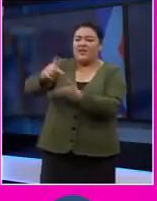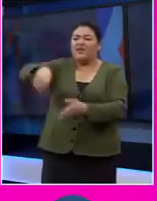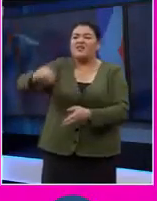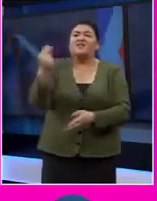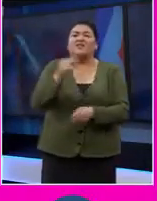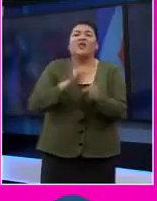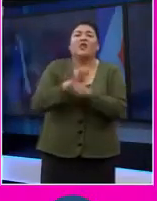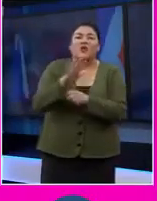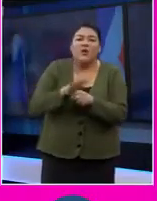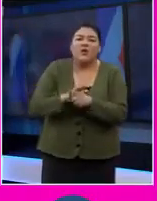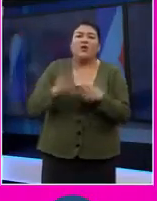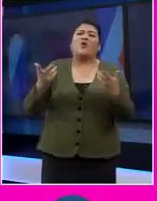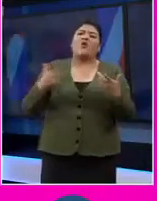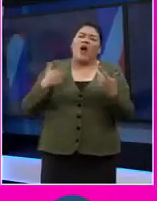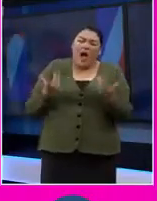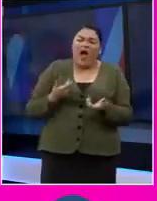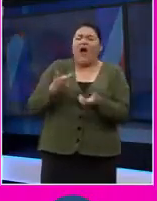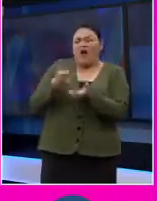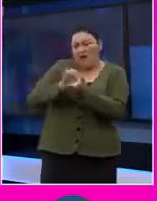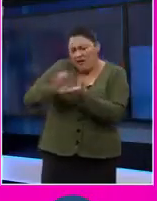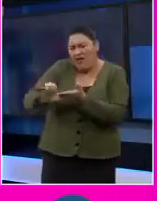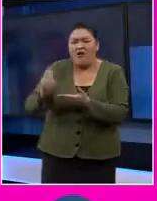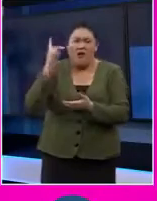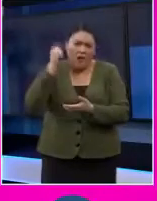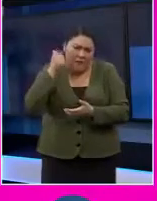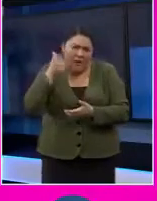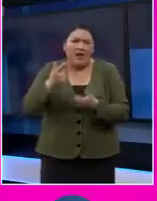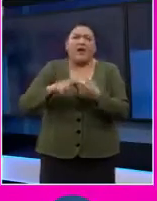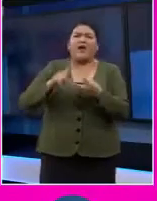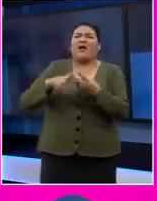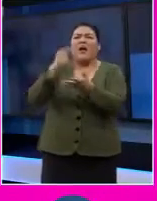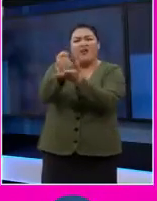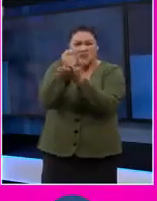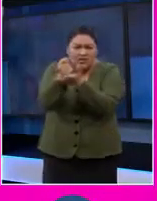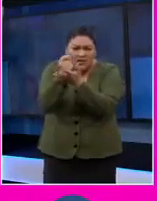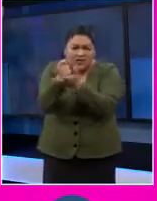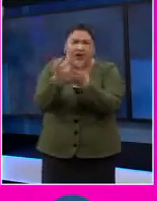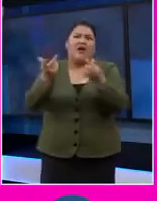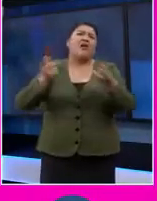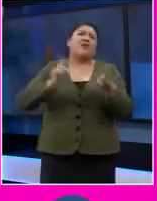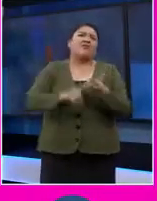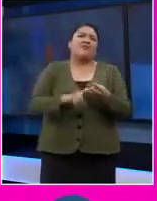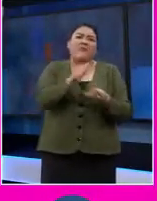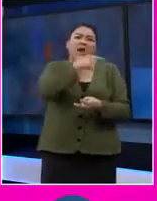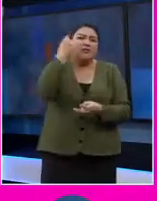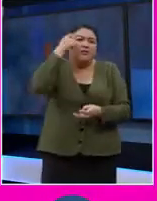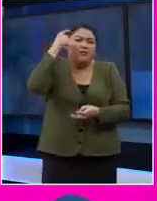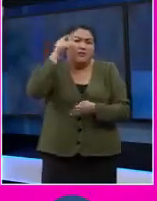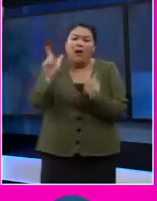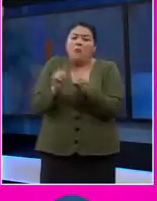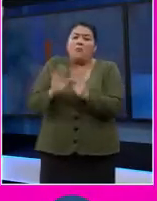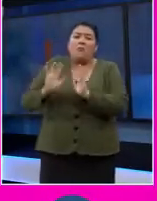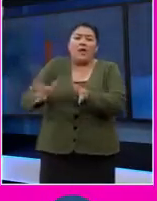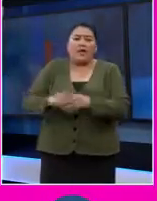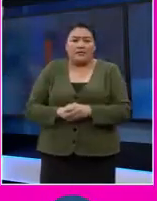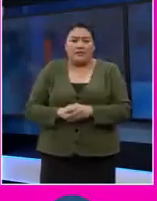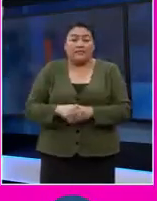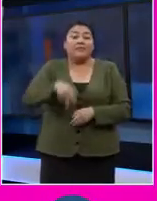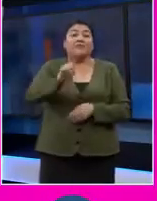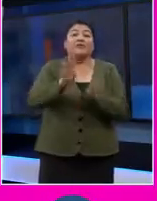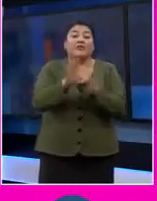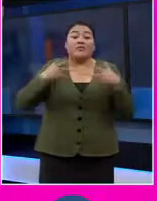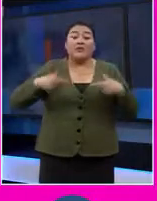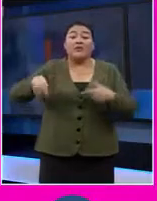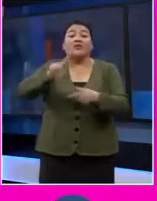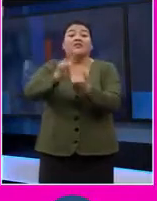que necesitan son transferencias económicas, servicios de rehabilitación, es como lo típico en lo que se piensa, y punto. Mientras tanto, las